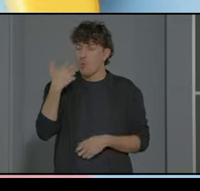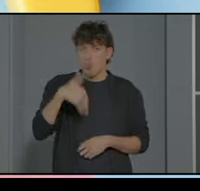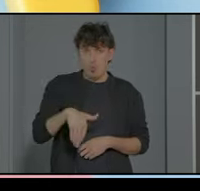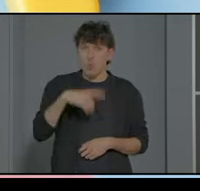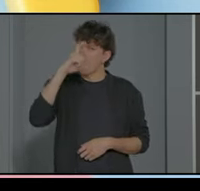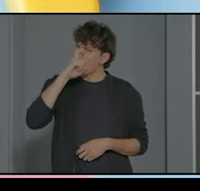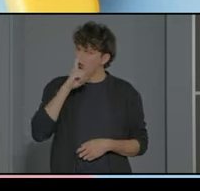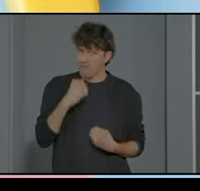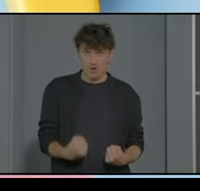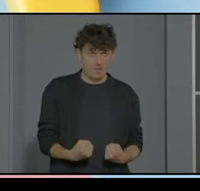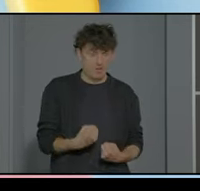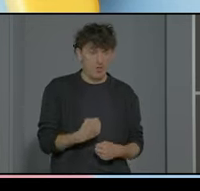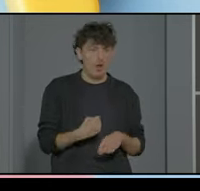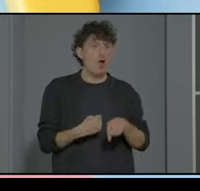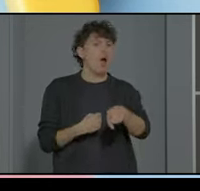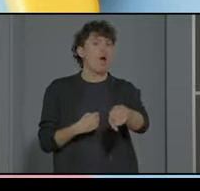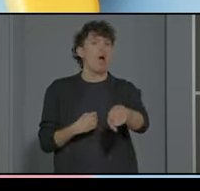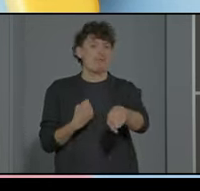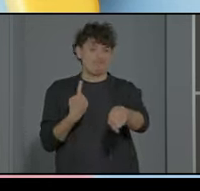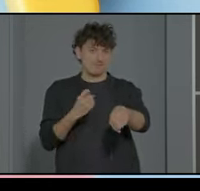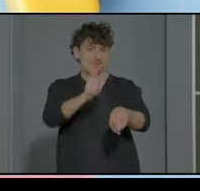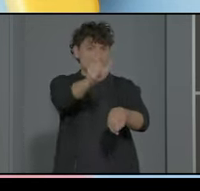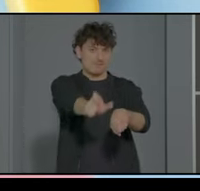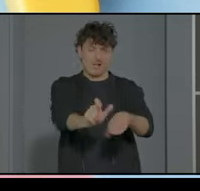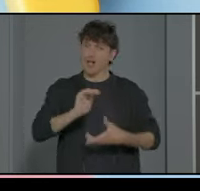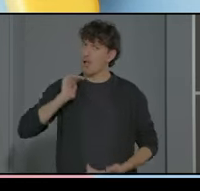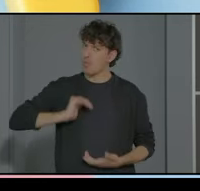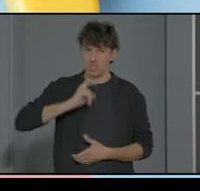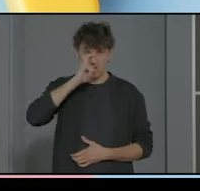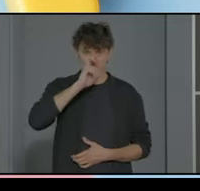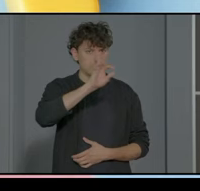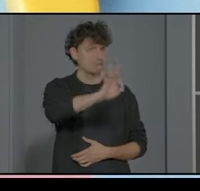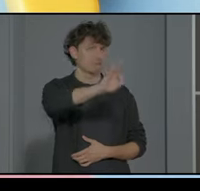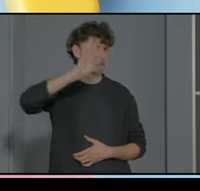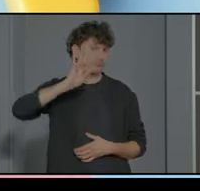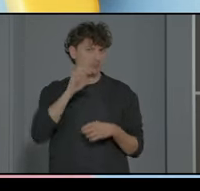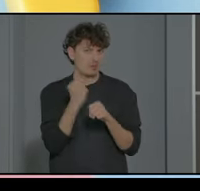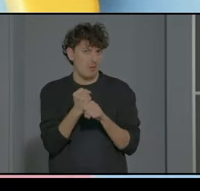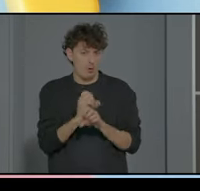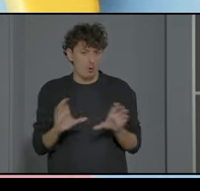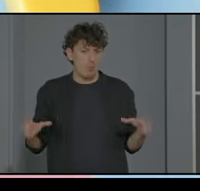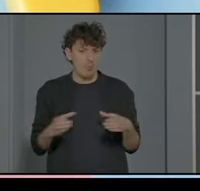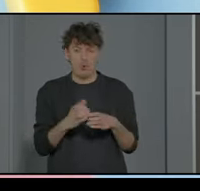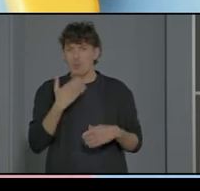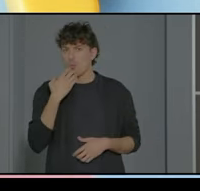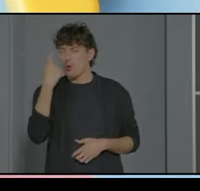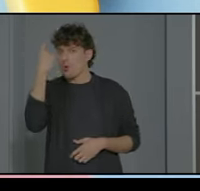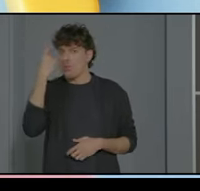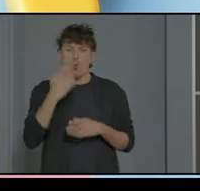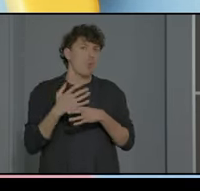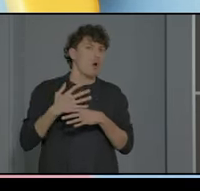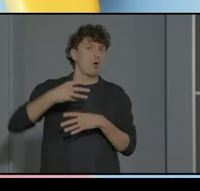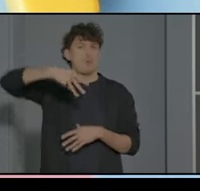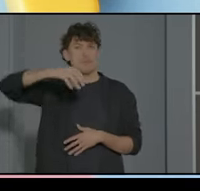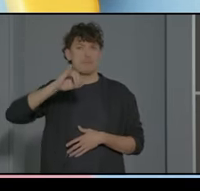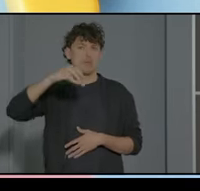en el que ellos pueden ser el que justo él es el que puede hacer como un alumno que es muy potente en Minecraft y dices bueno es un juego bueno